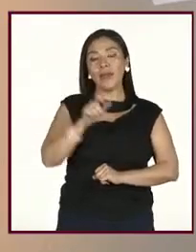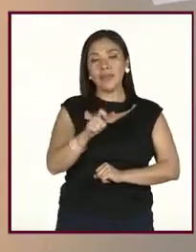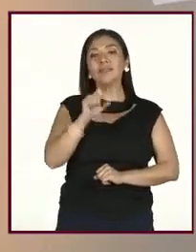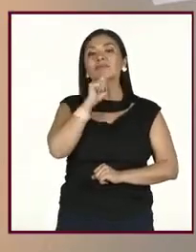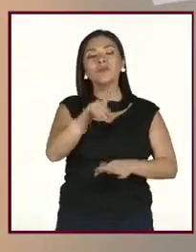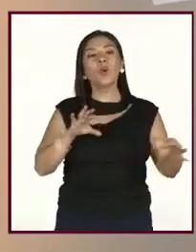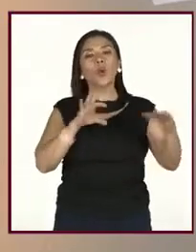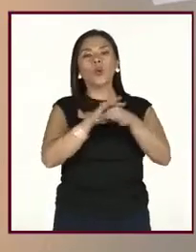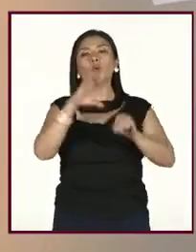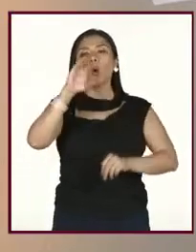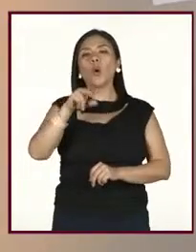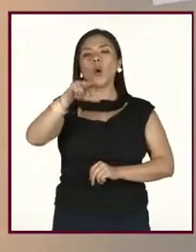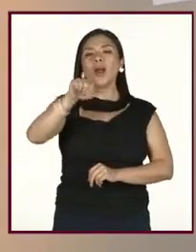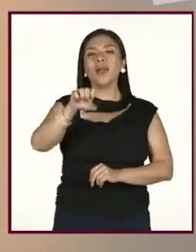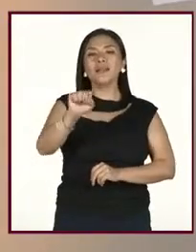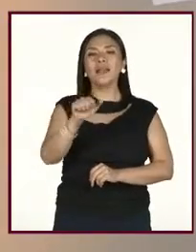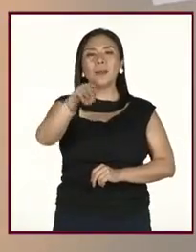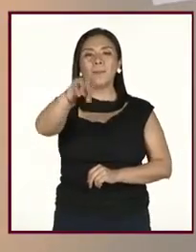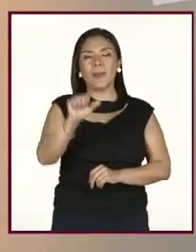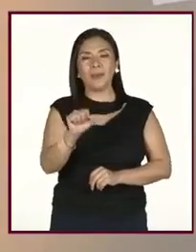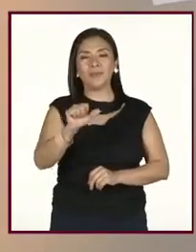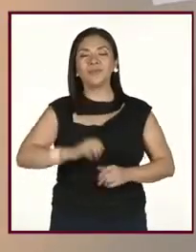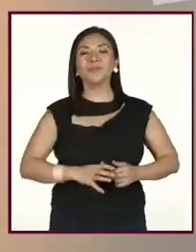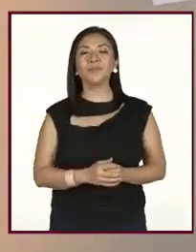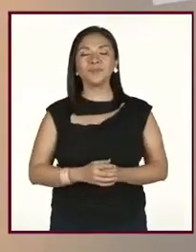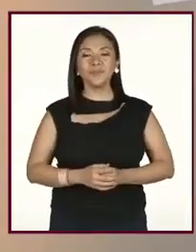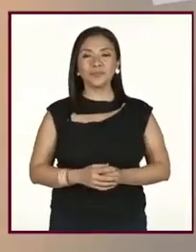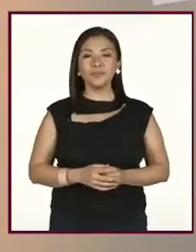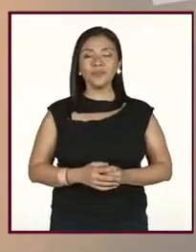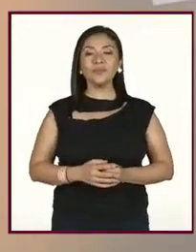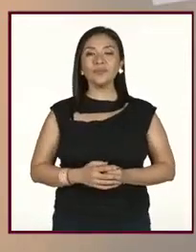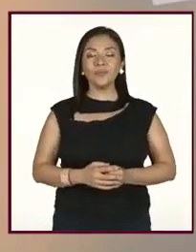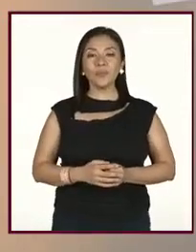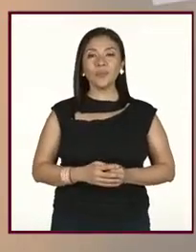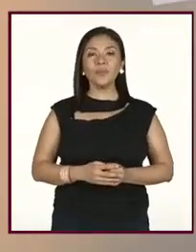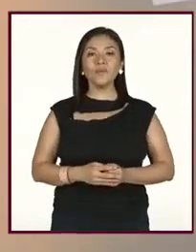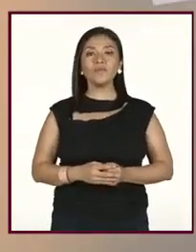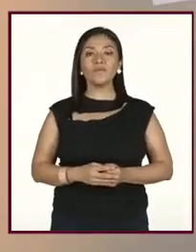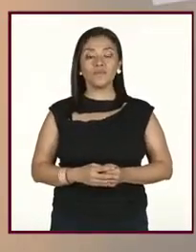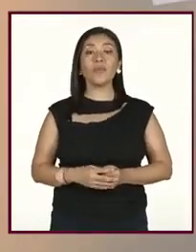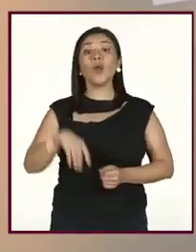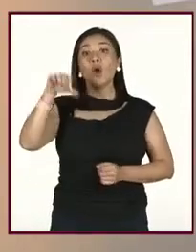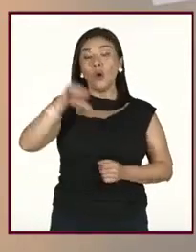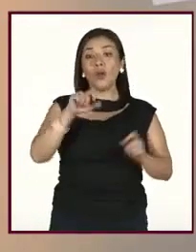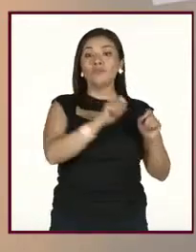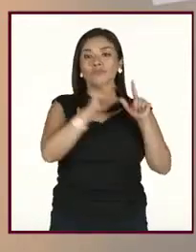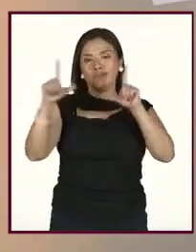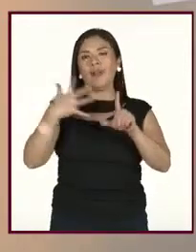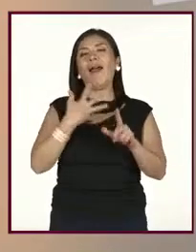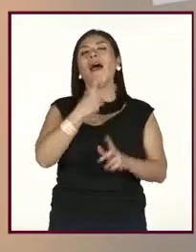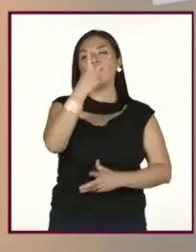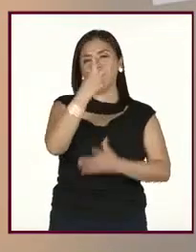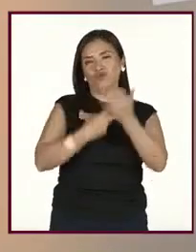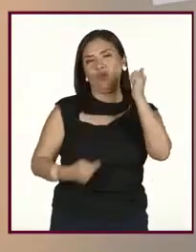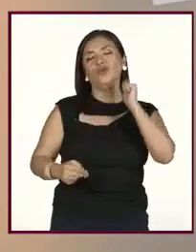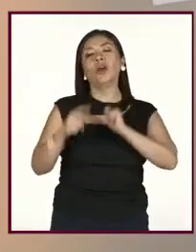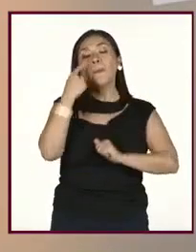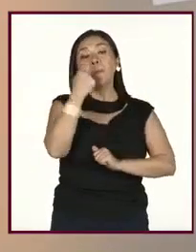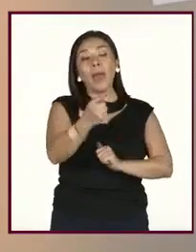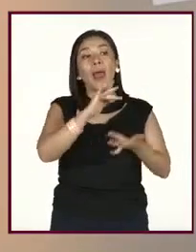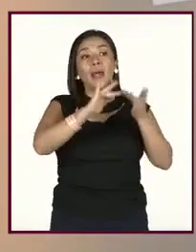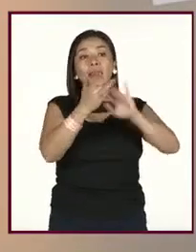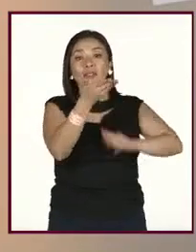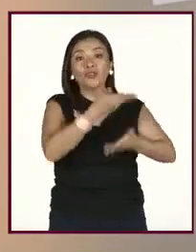en alianza con la Comisión Nacional de Salud Mental y Adicciones, CONASAMA. Transmitimos de forma simultánea en las redes